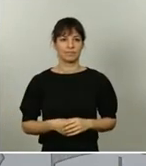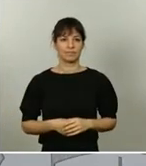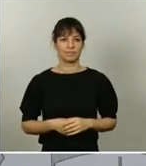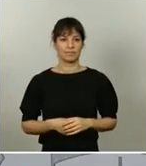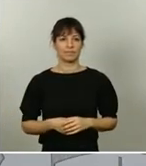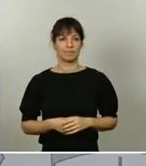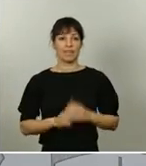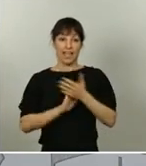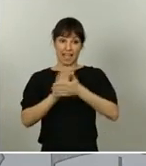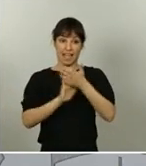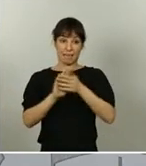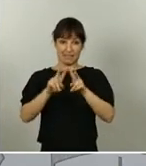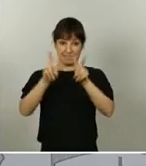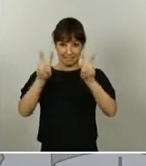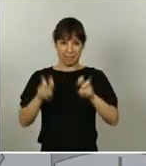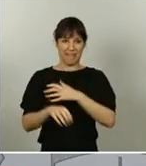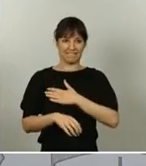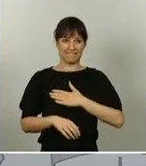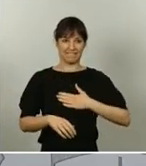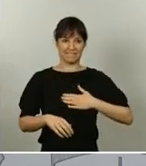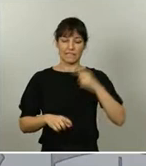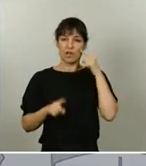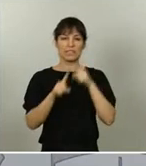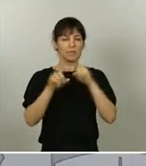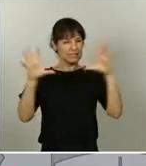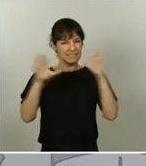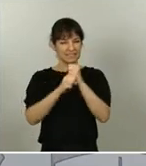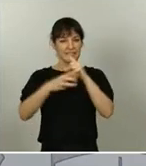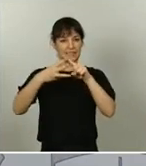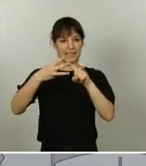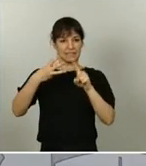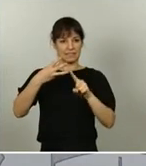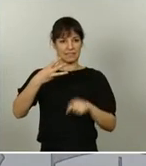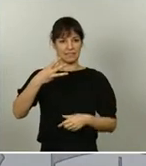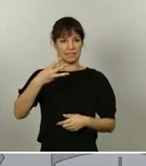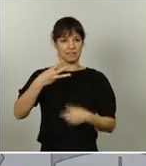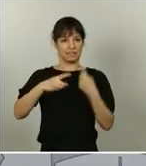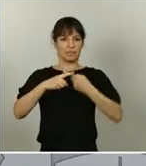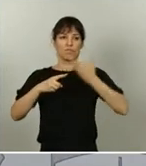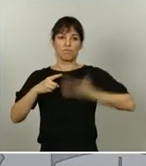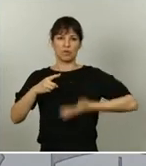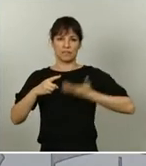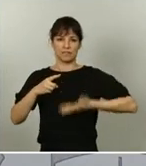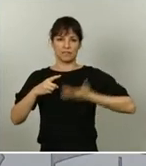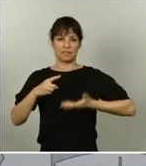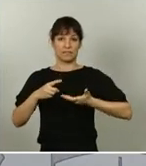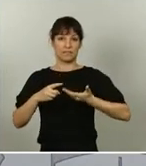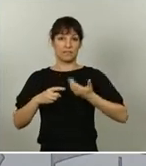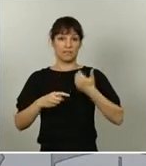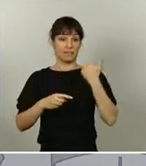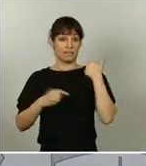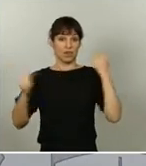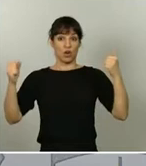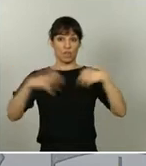en tres aspectos muy relevantes que he tratado en esta decimocuarta ya conferencia de presidentes y presidentas